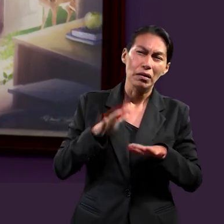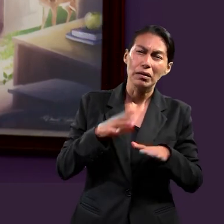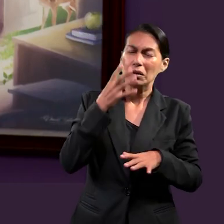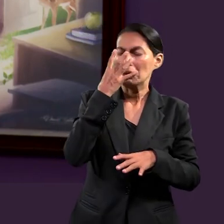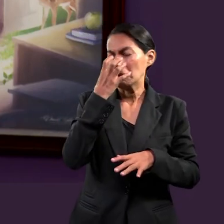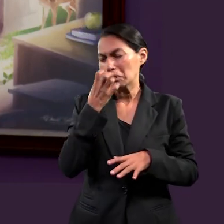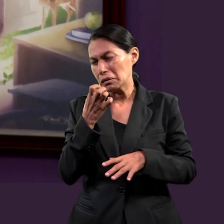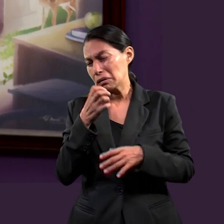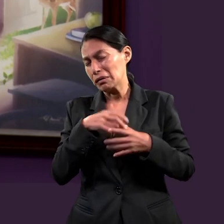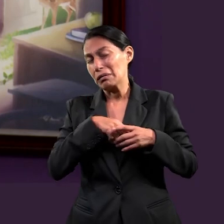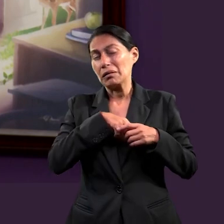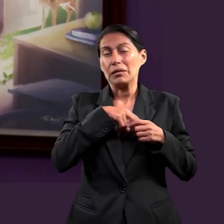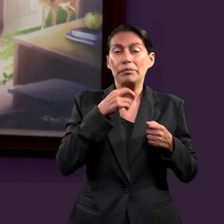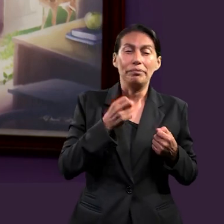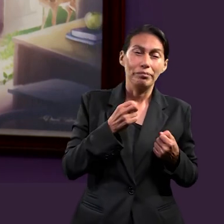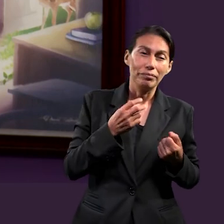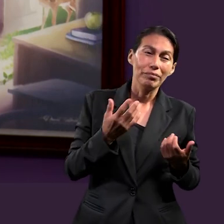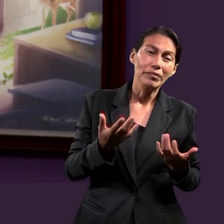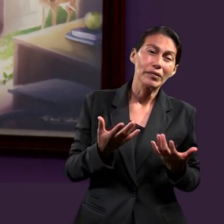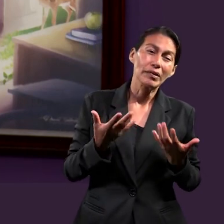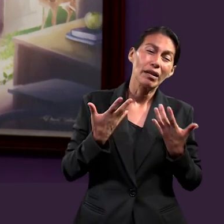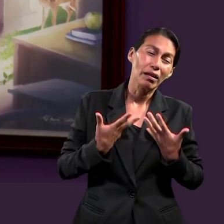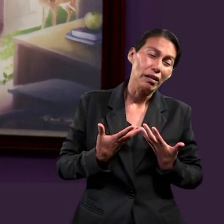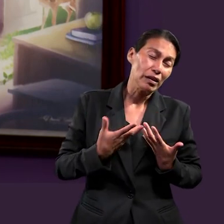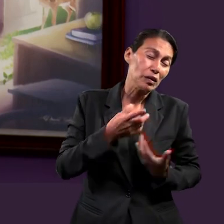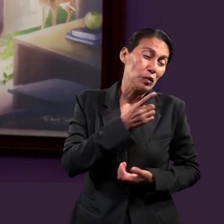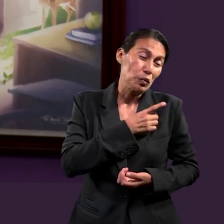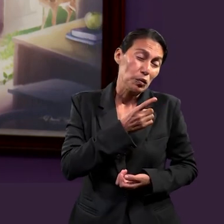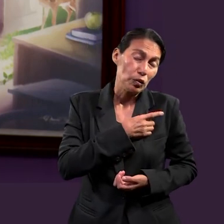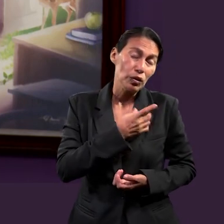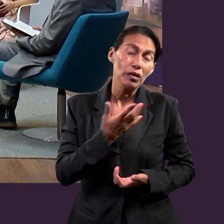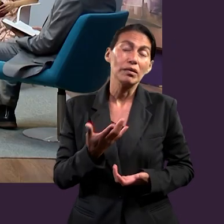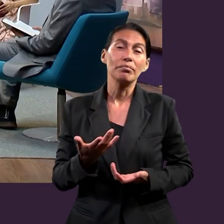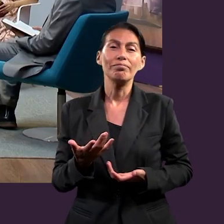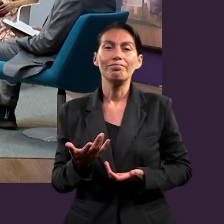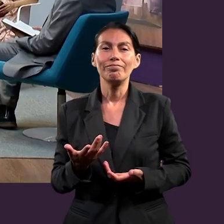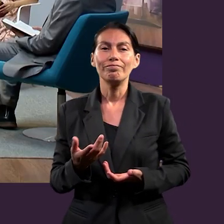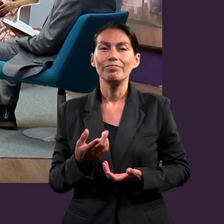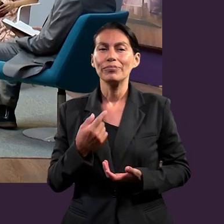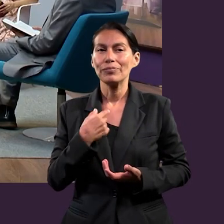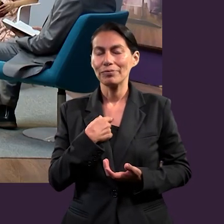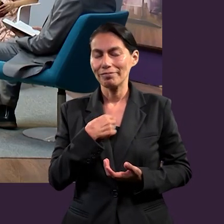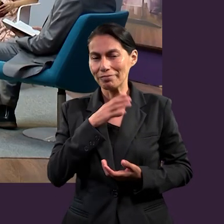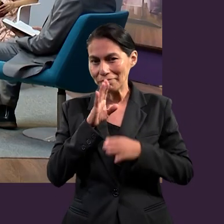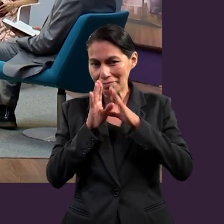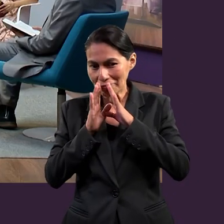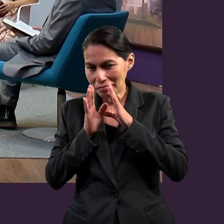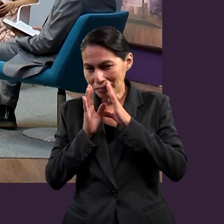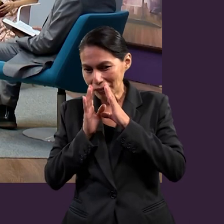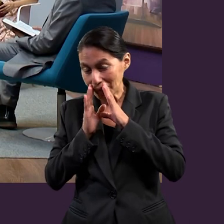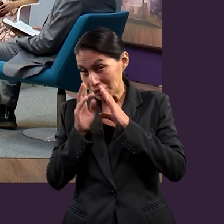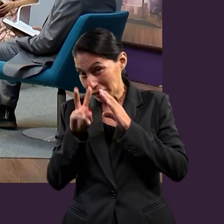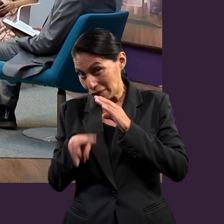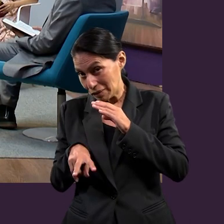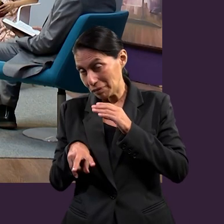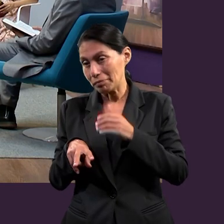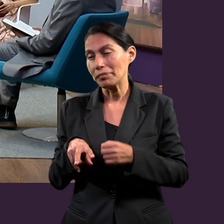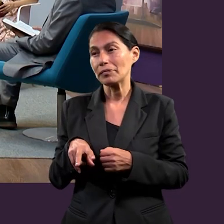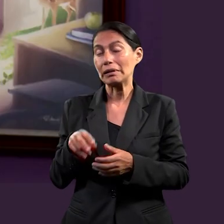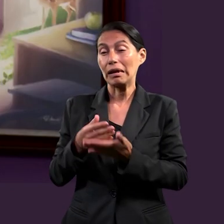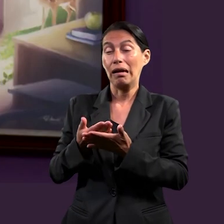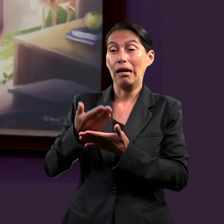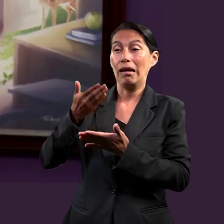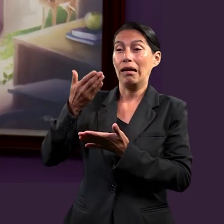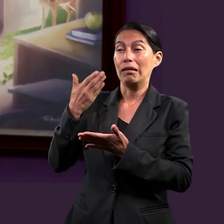sentido muy triste, muy vacía, o inclusive un poco sola y debo de confesar que inclusive